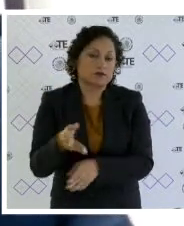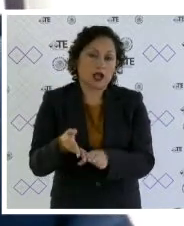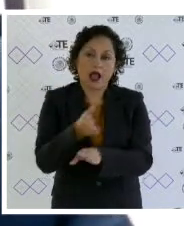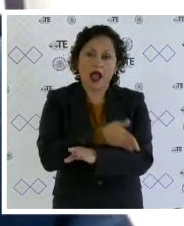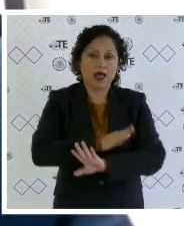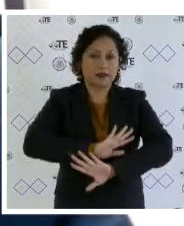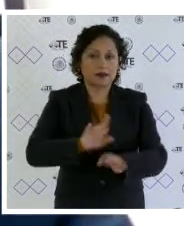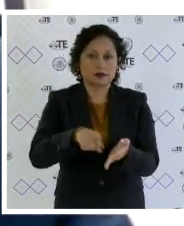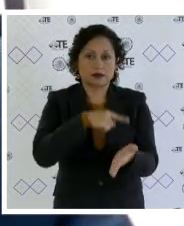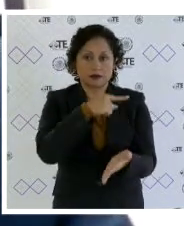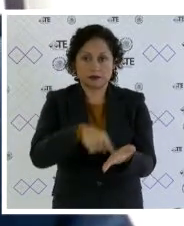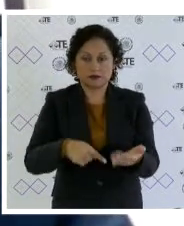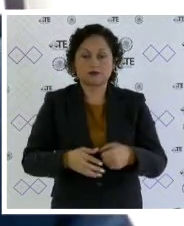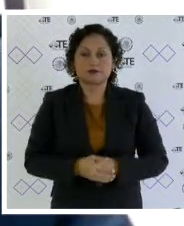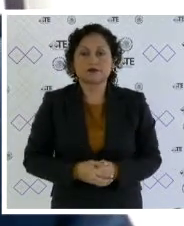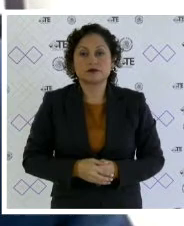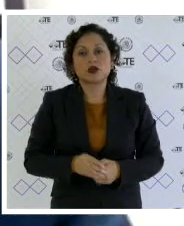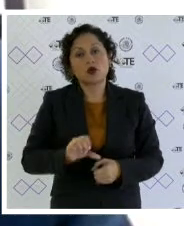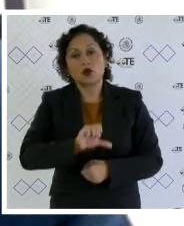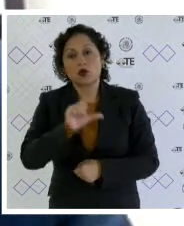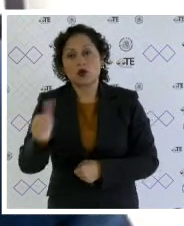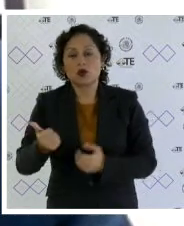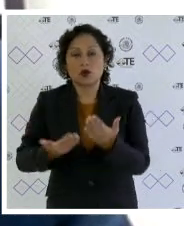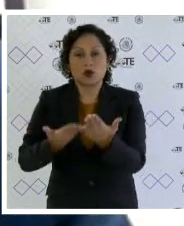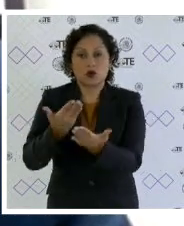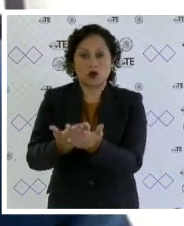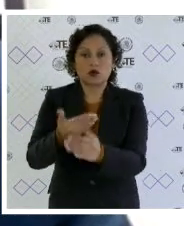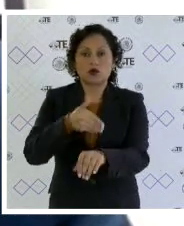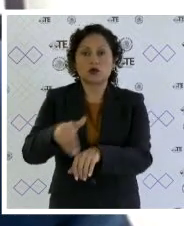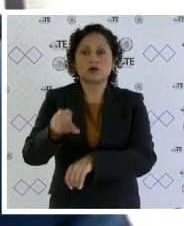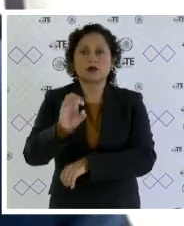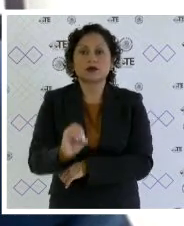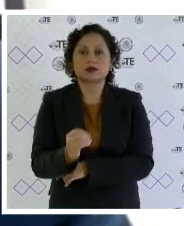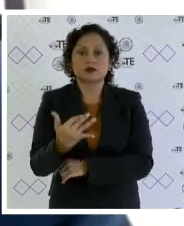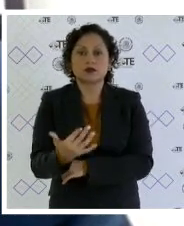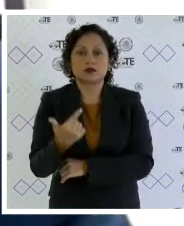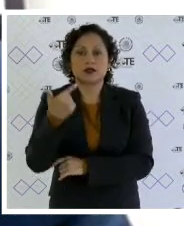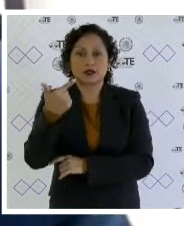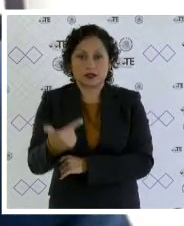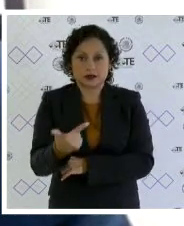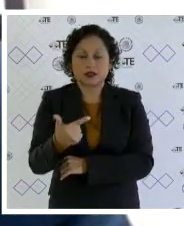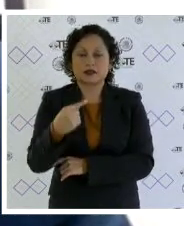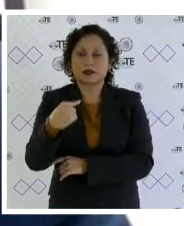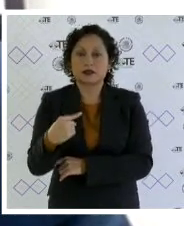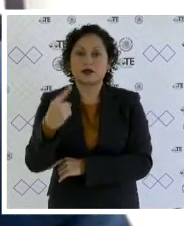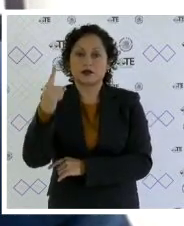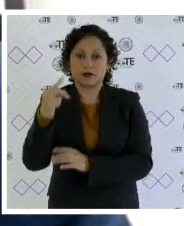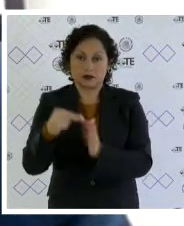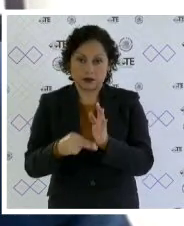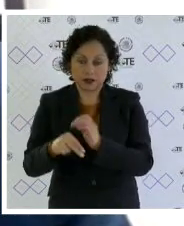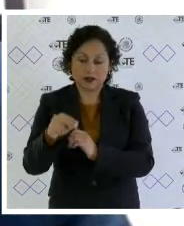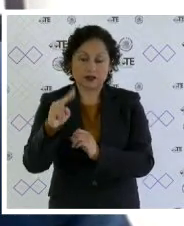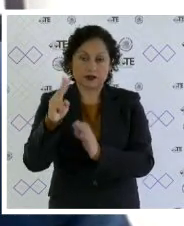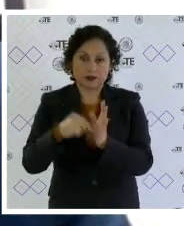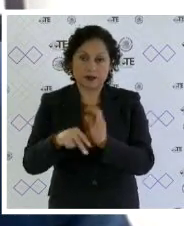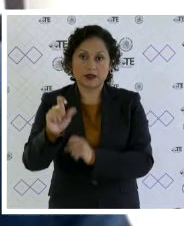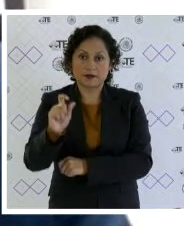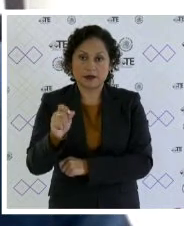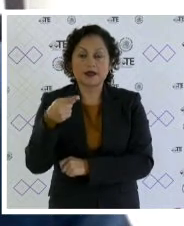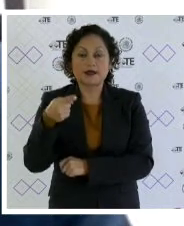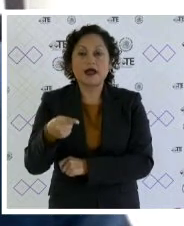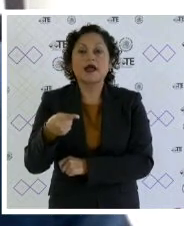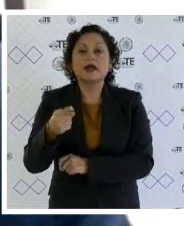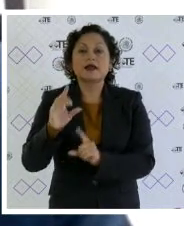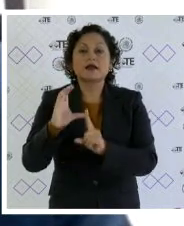ahora doy cuenta del juicio de la ciudadanía 057 diagonal 2020 en el que se controvierte la asamblea